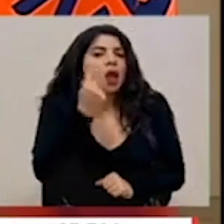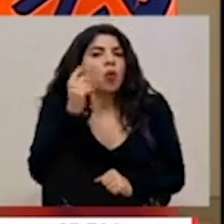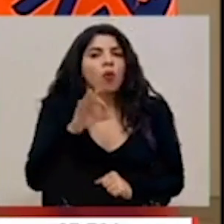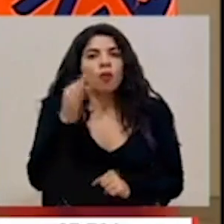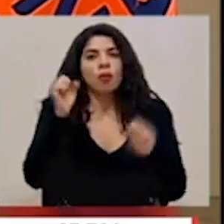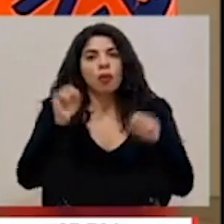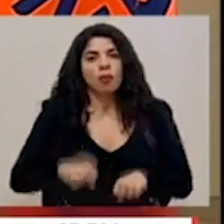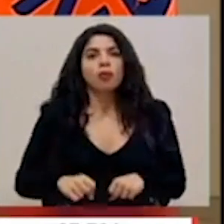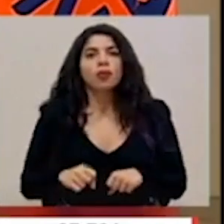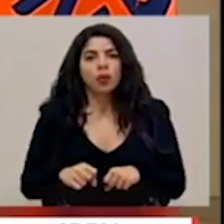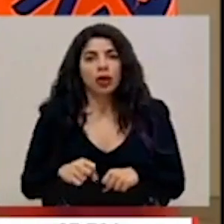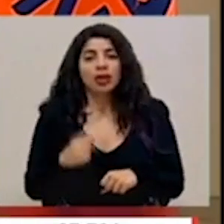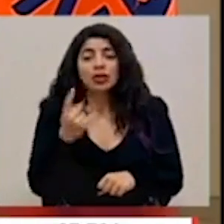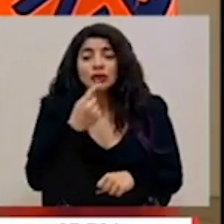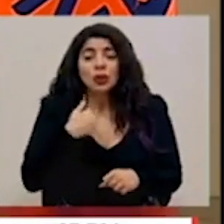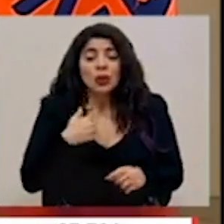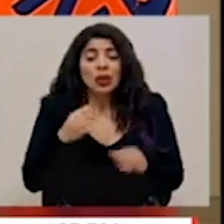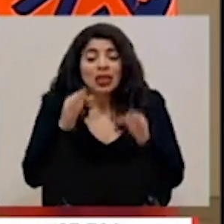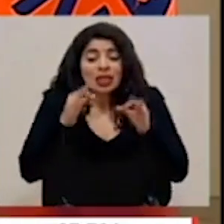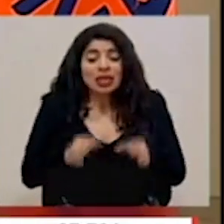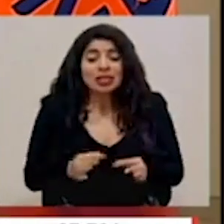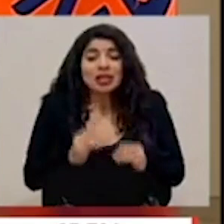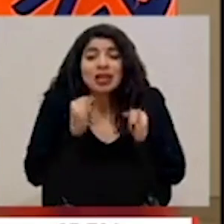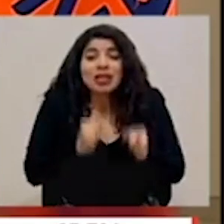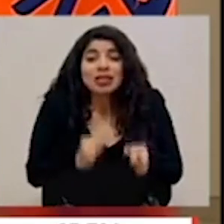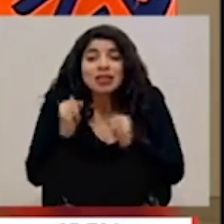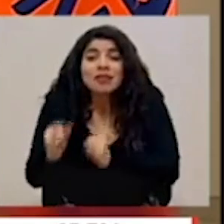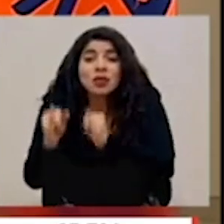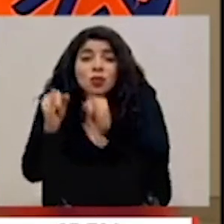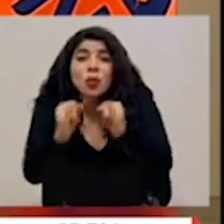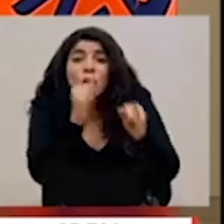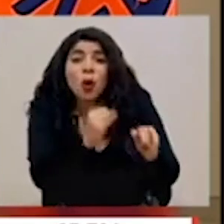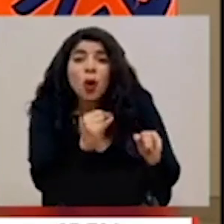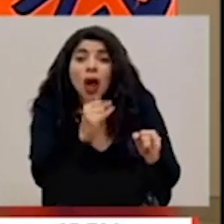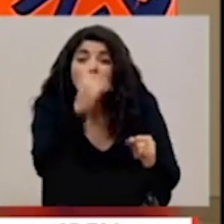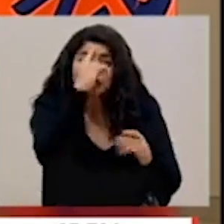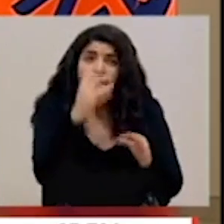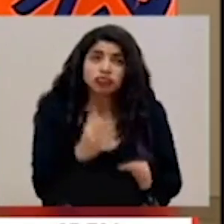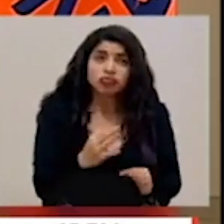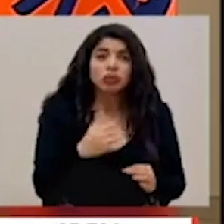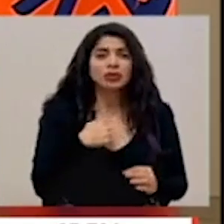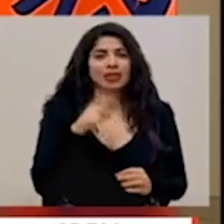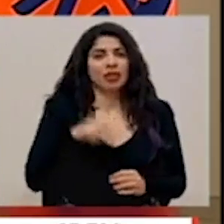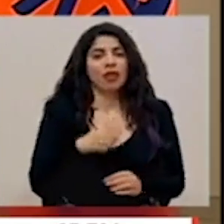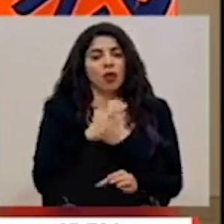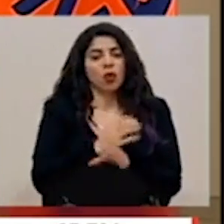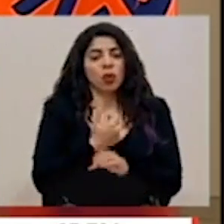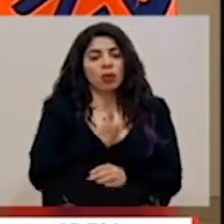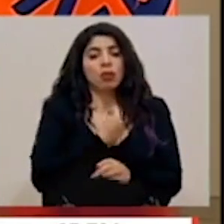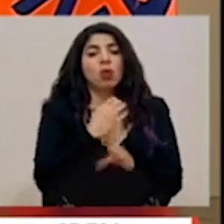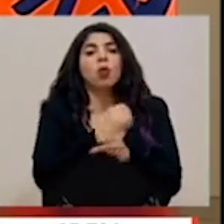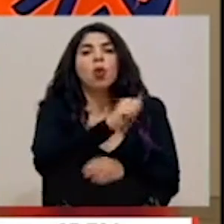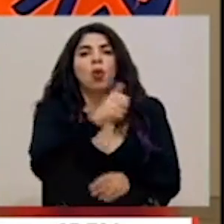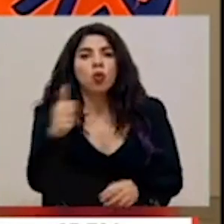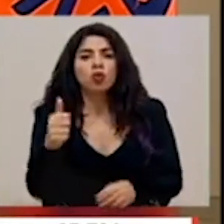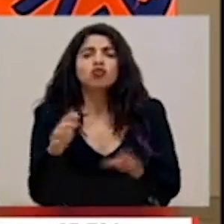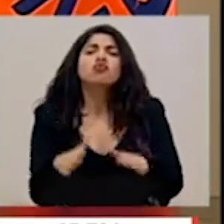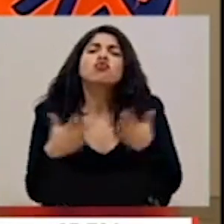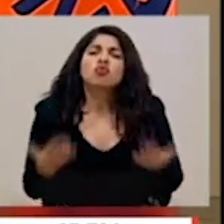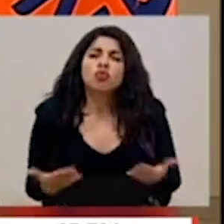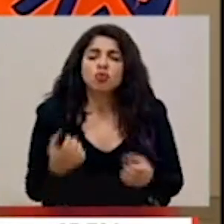decisiones individuales. Somos nosotros los que tenemos que cuidarnos y cuidar al resto de personas mediante un trabajo